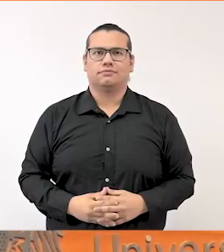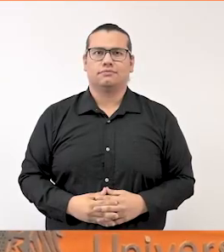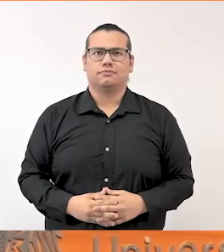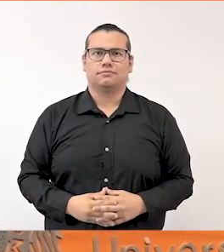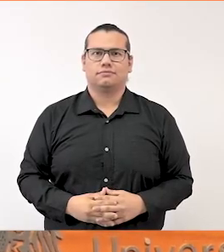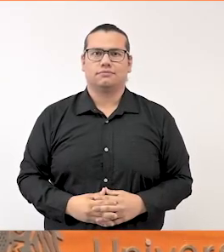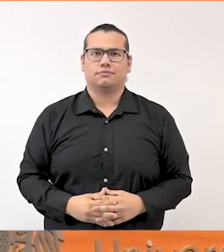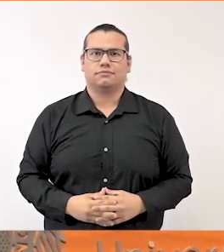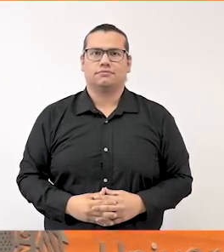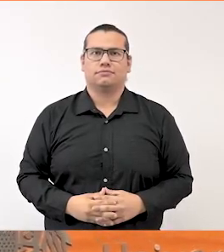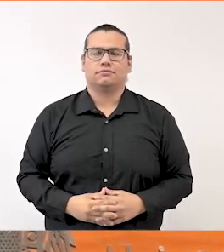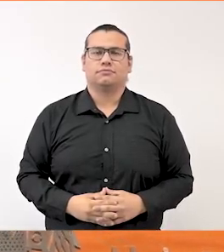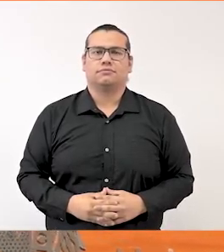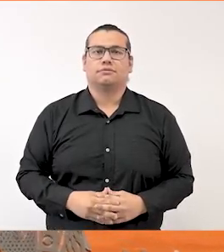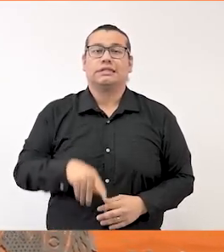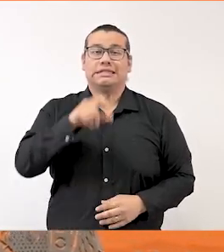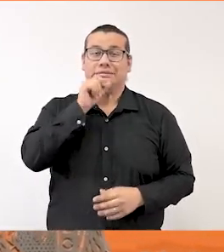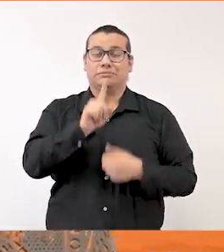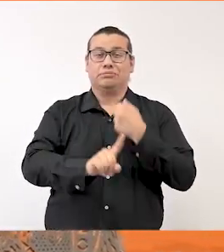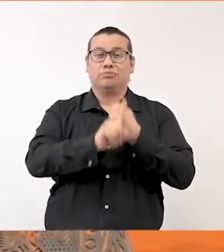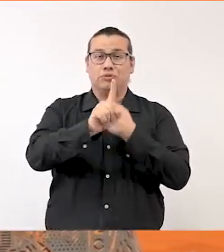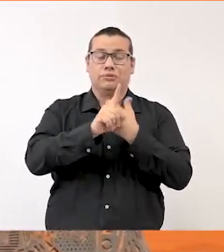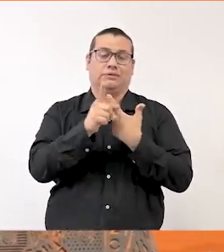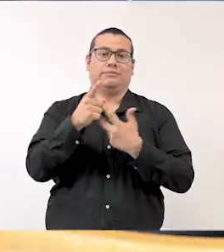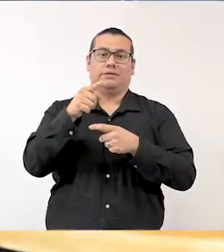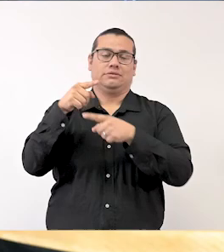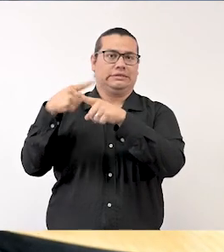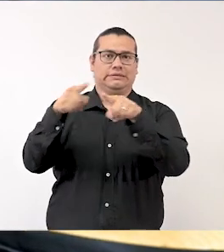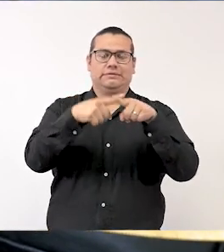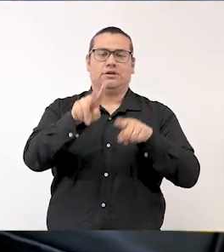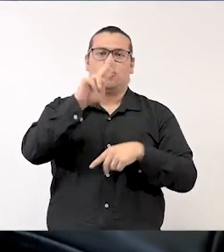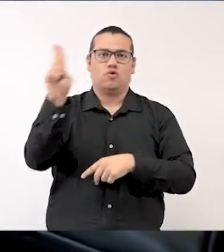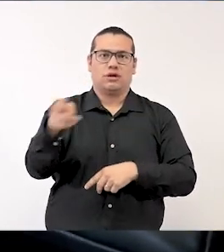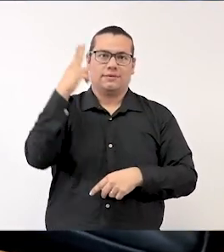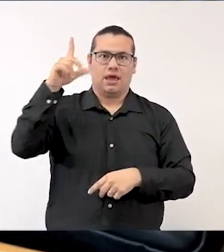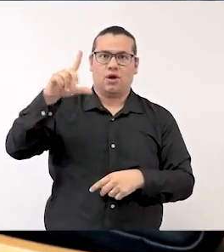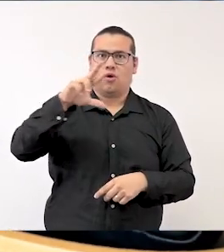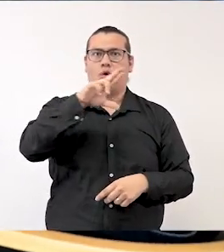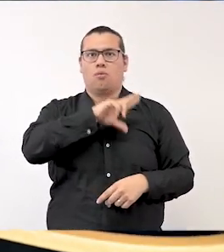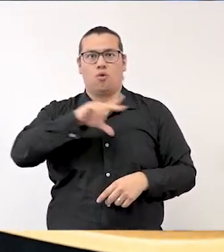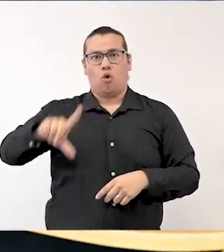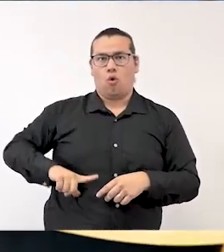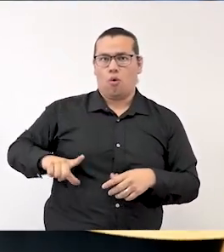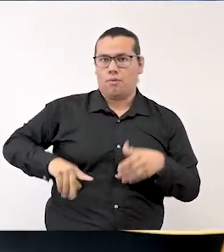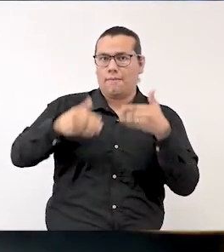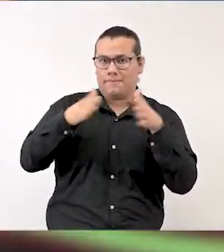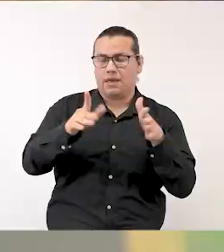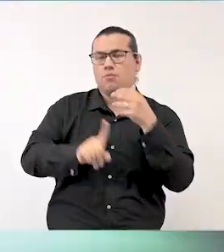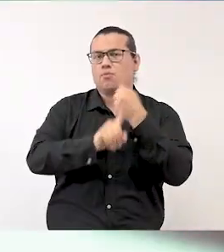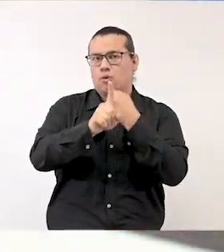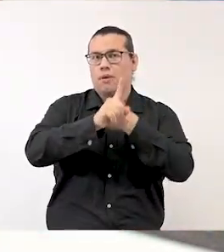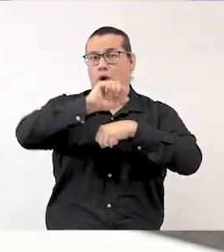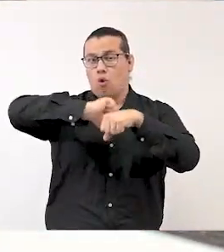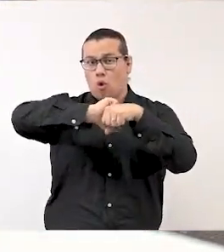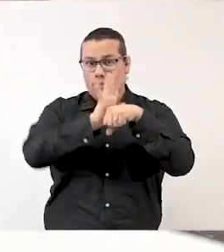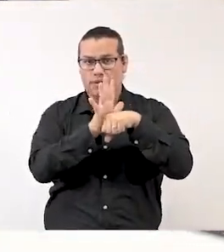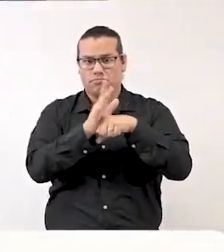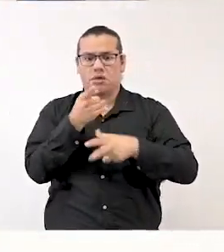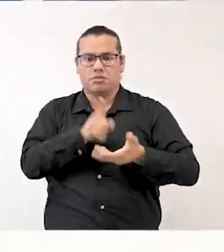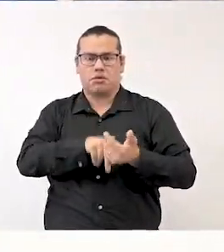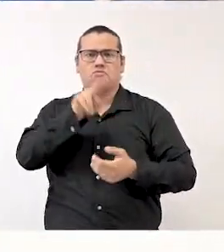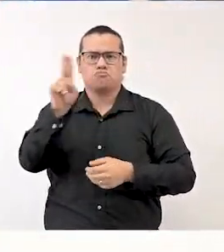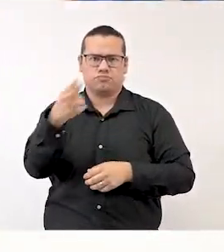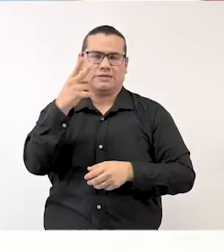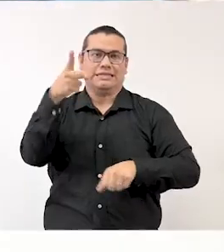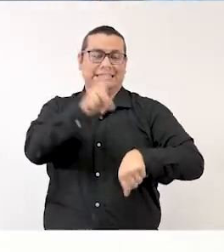A pesar de la crisis de las universidades públicas en el país y de los efectos de la pandemia, la UAM sigue recibiendo cada día